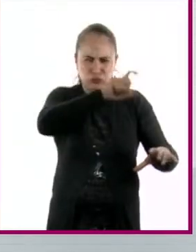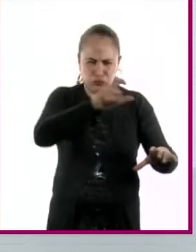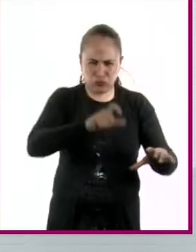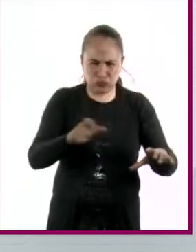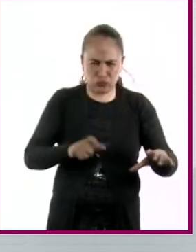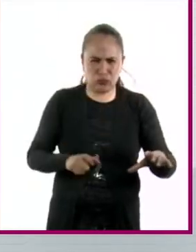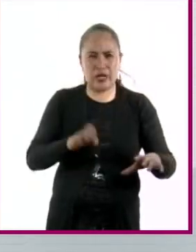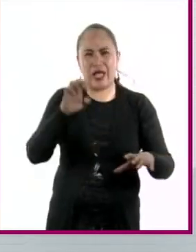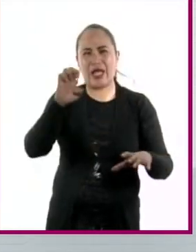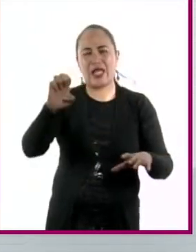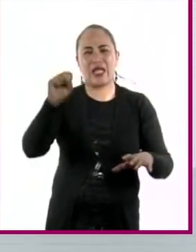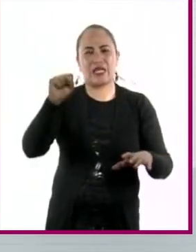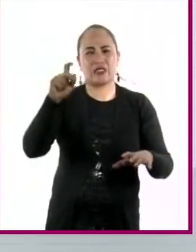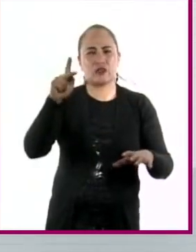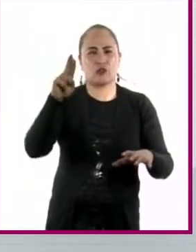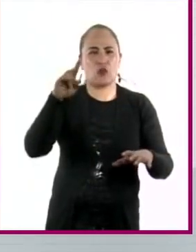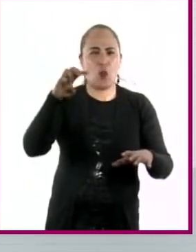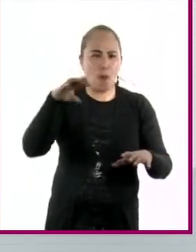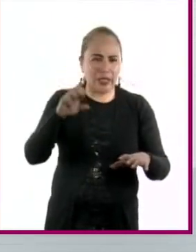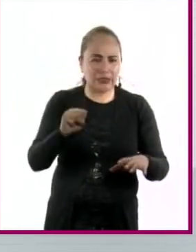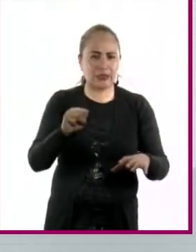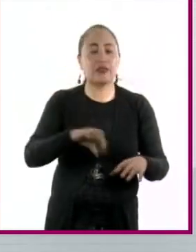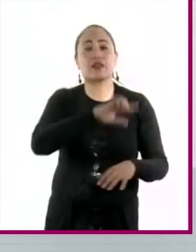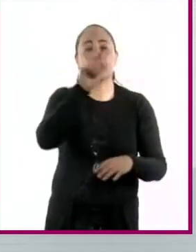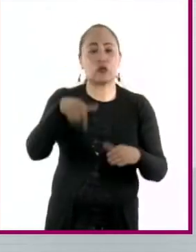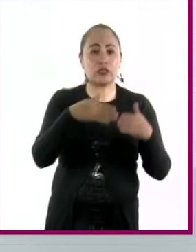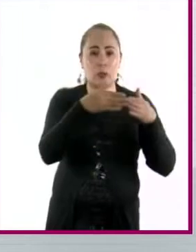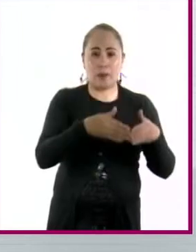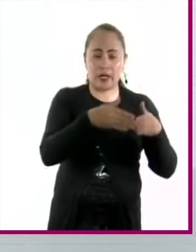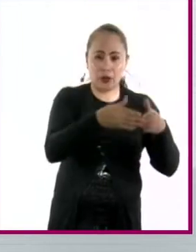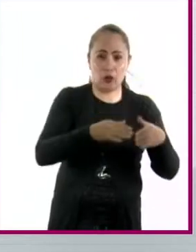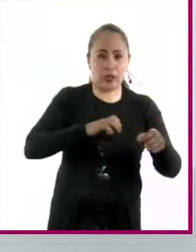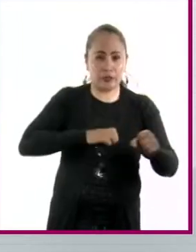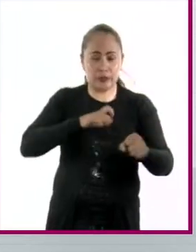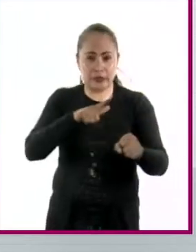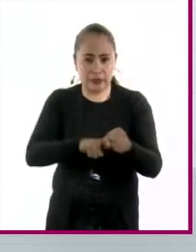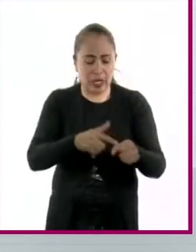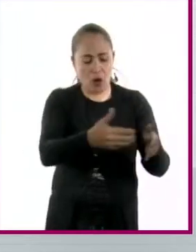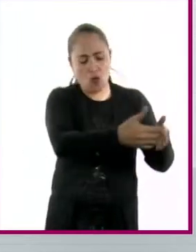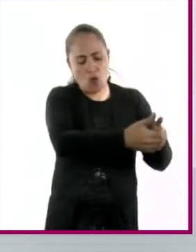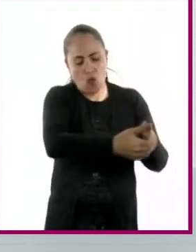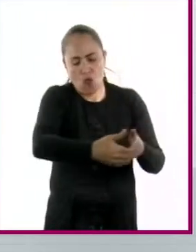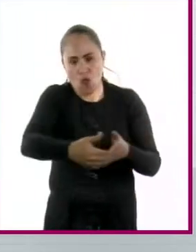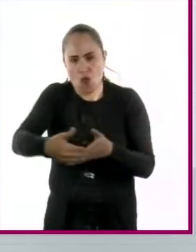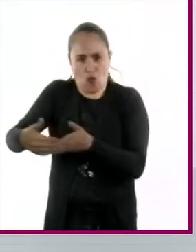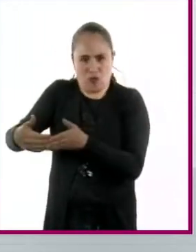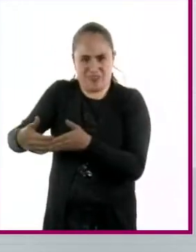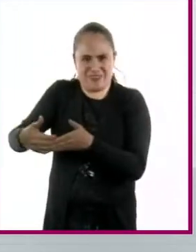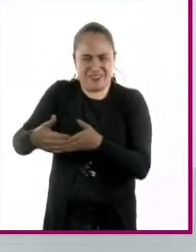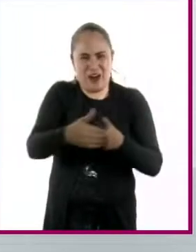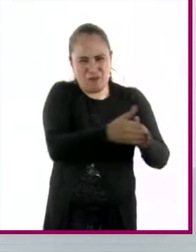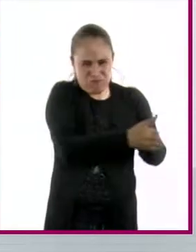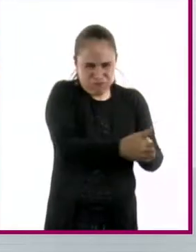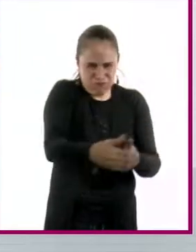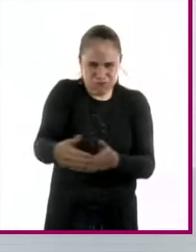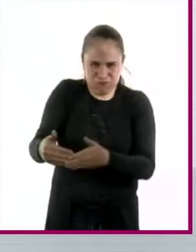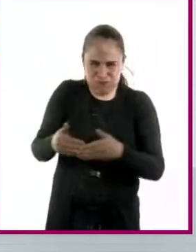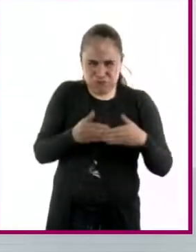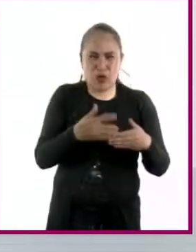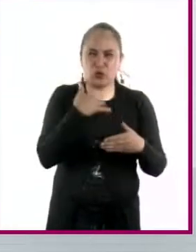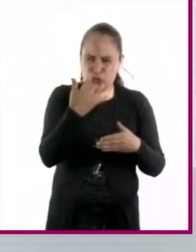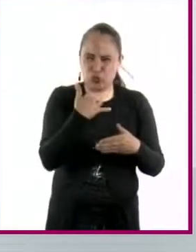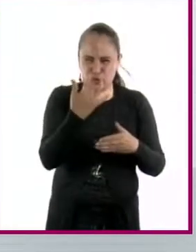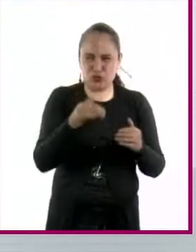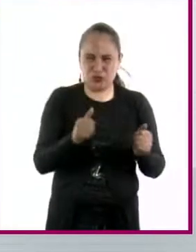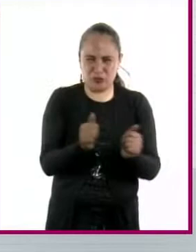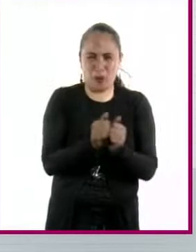pasan barcos especiales como una especie de coladera a recoger la espuma que agarró al petróleo. Pero también hay